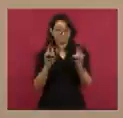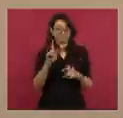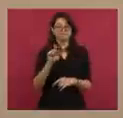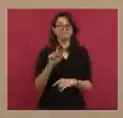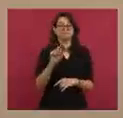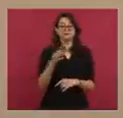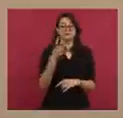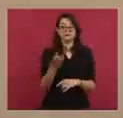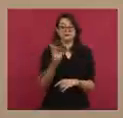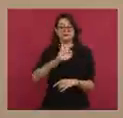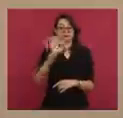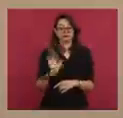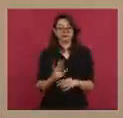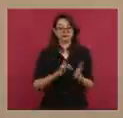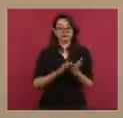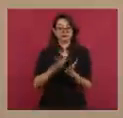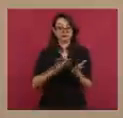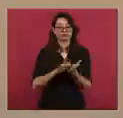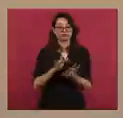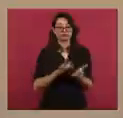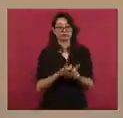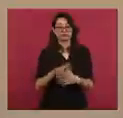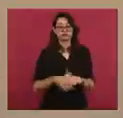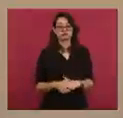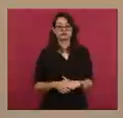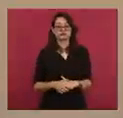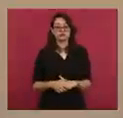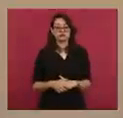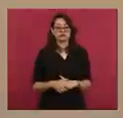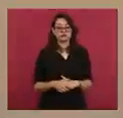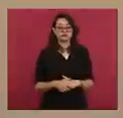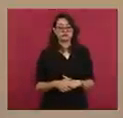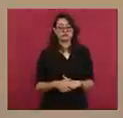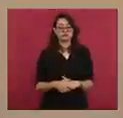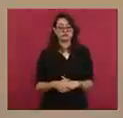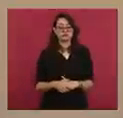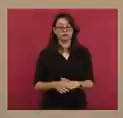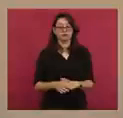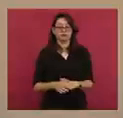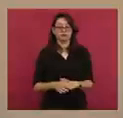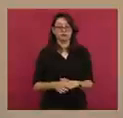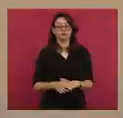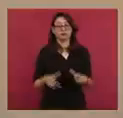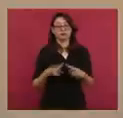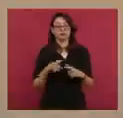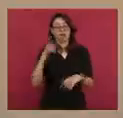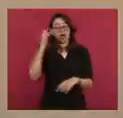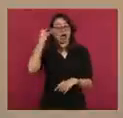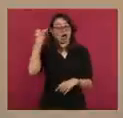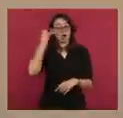% de aprobación. Ya no decimos los negativos porque es muy alto. Y Fumio Mikishira, de Japón,